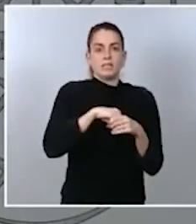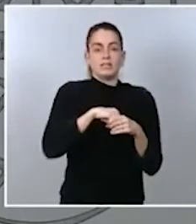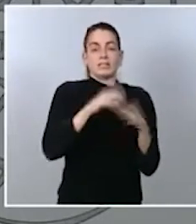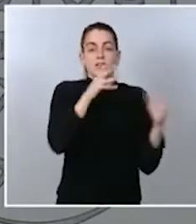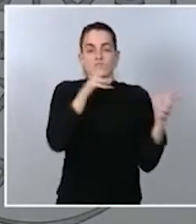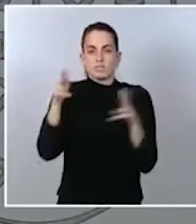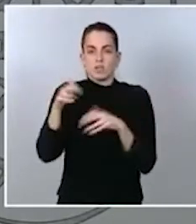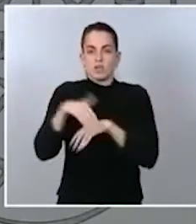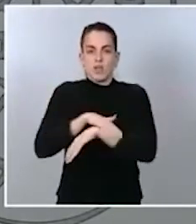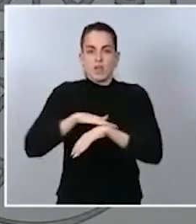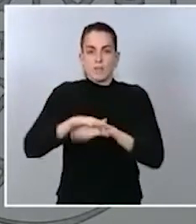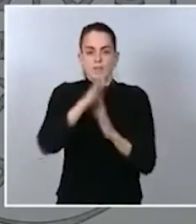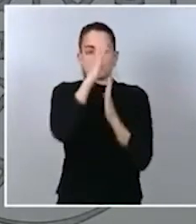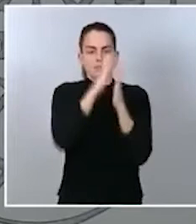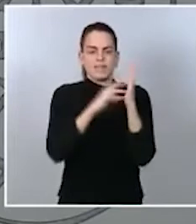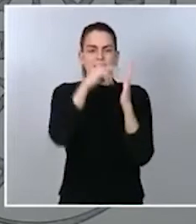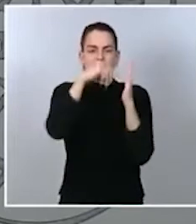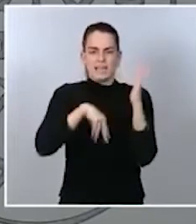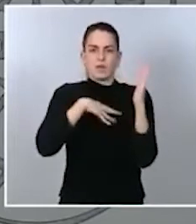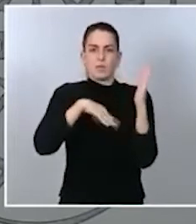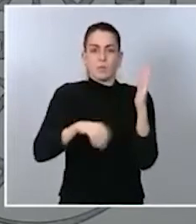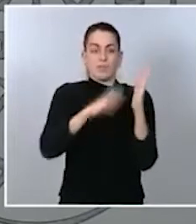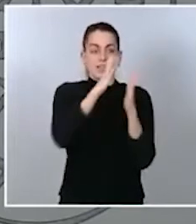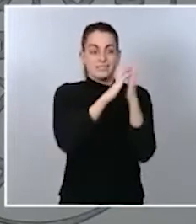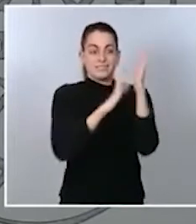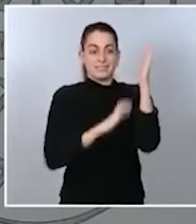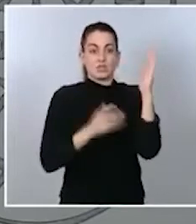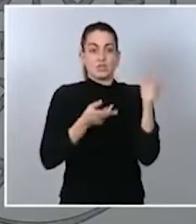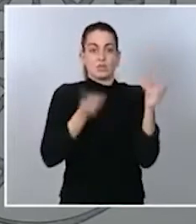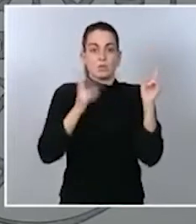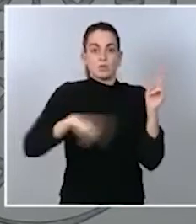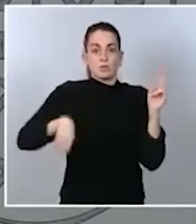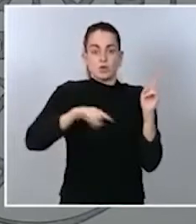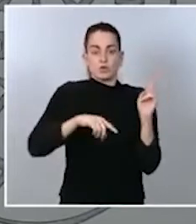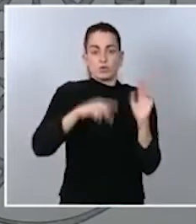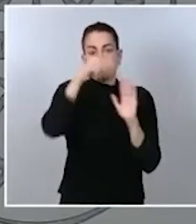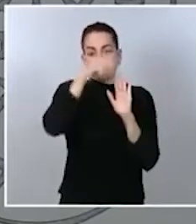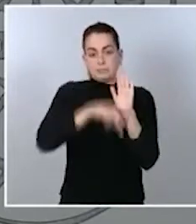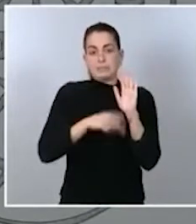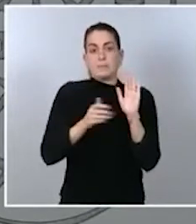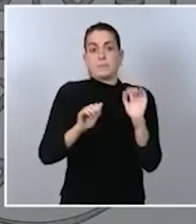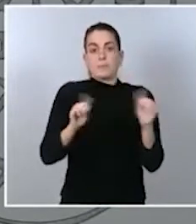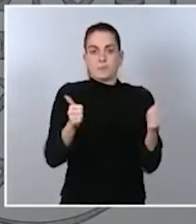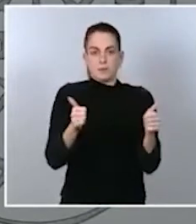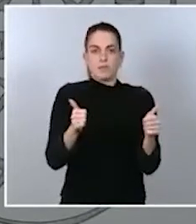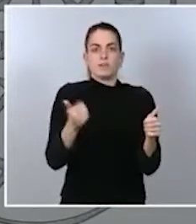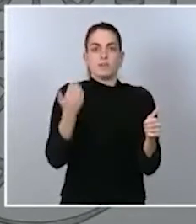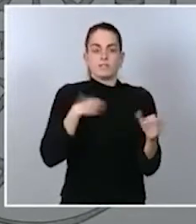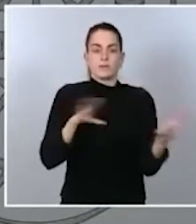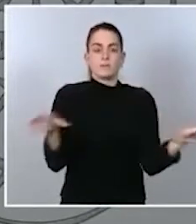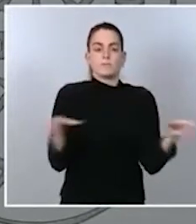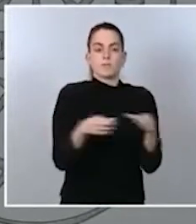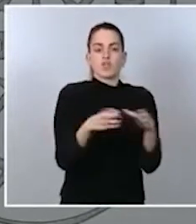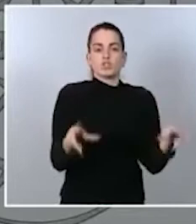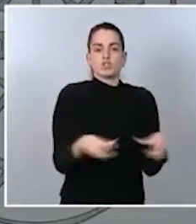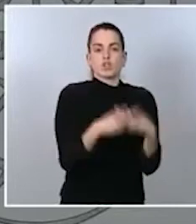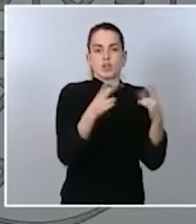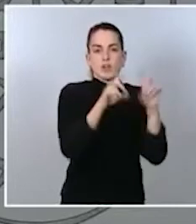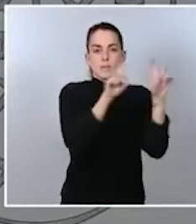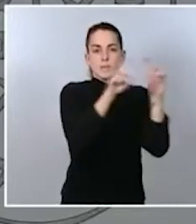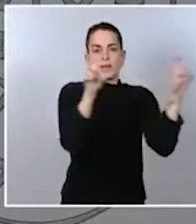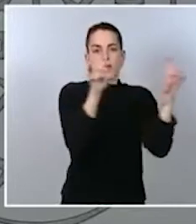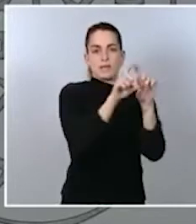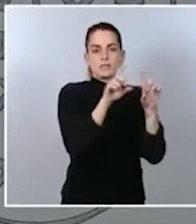trasladar que este texto normativo que hemos aprobado permitirá a las sociedades de grupos cotizados aplicar en sus cuentas